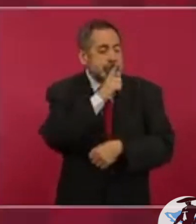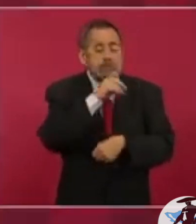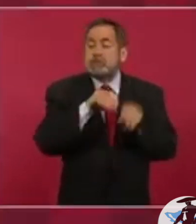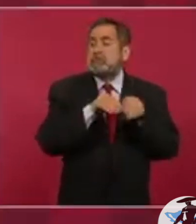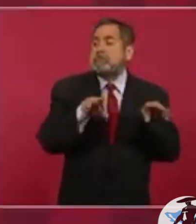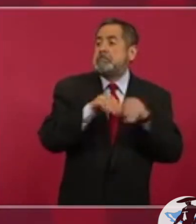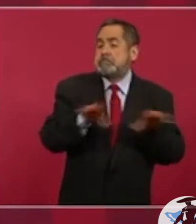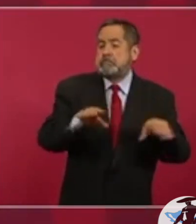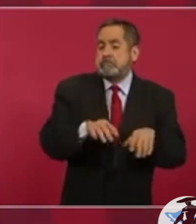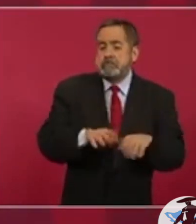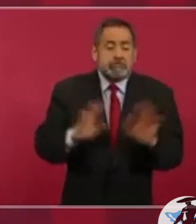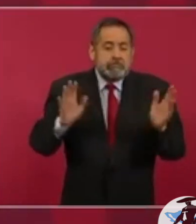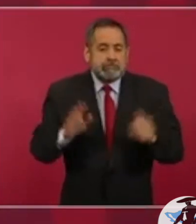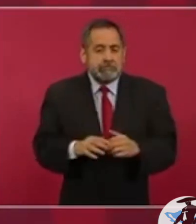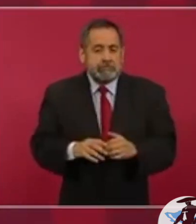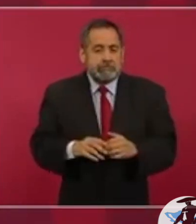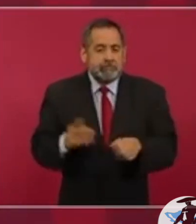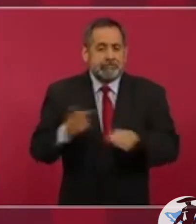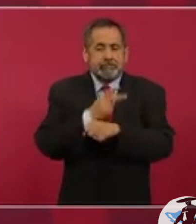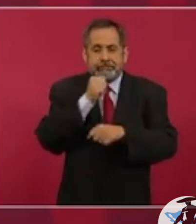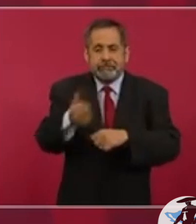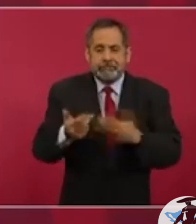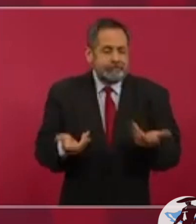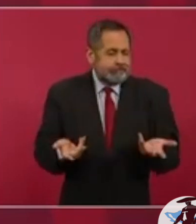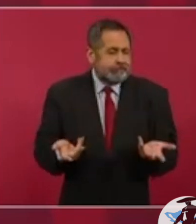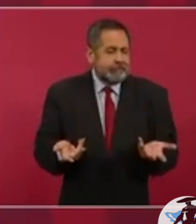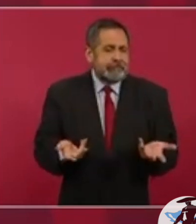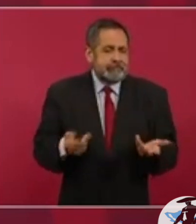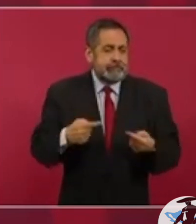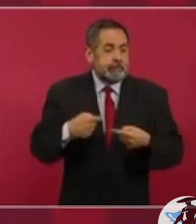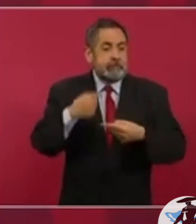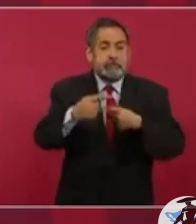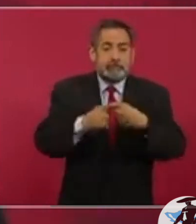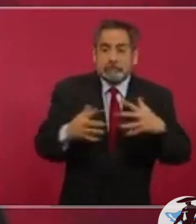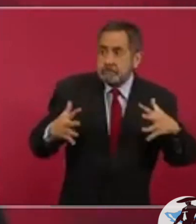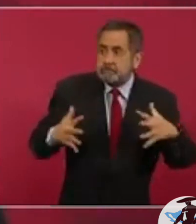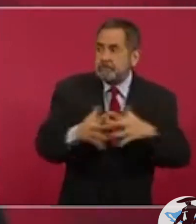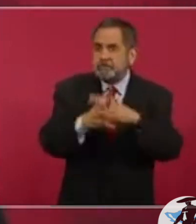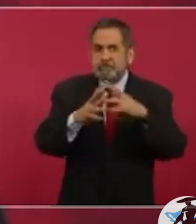más allá, no va hacia la violencia.